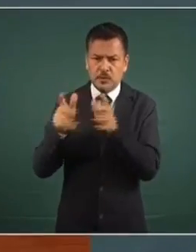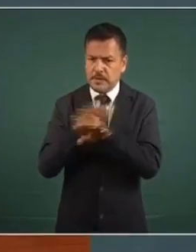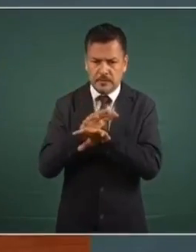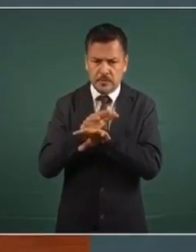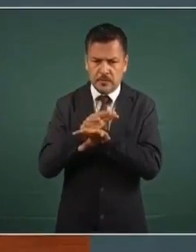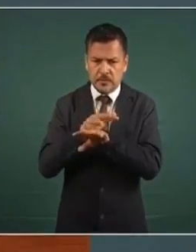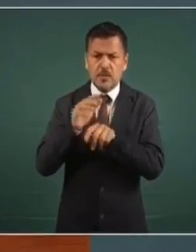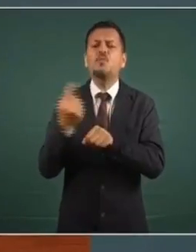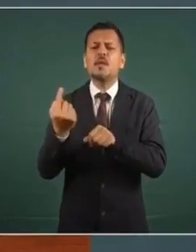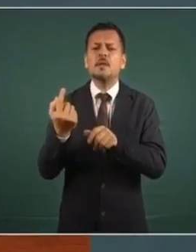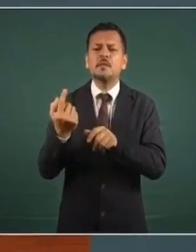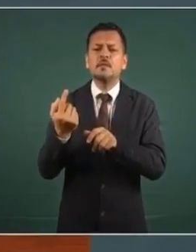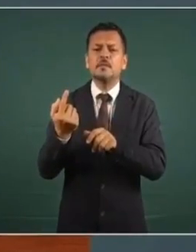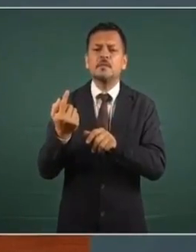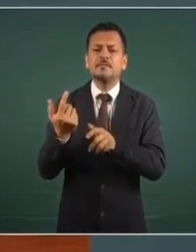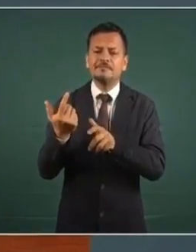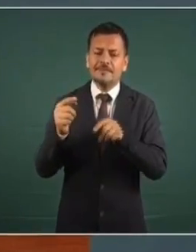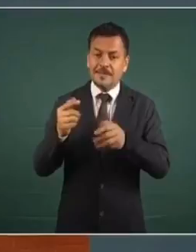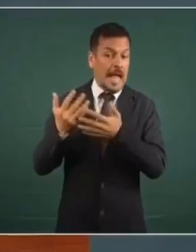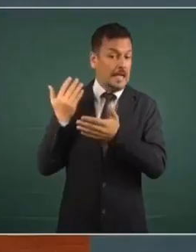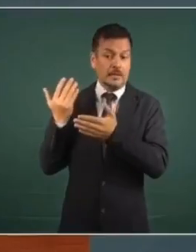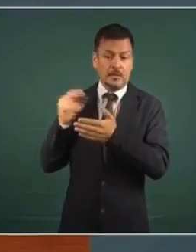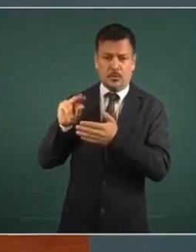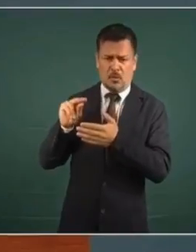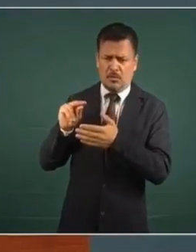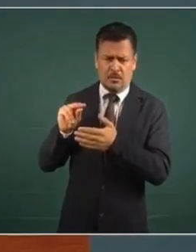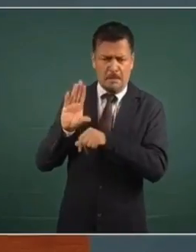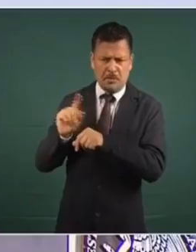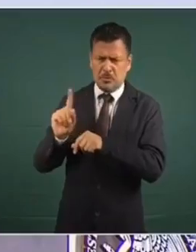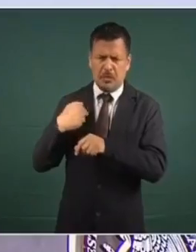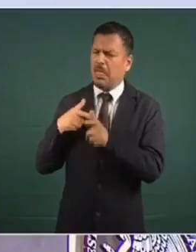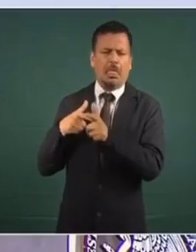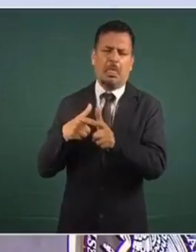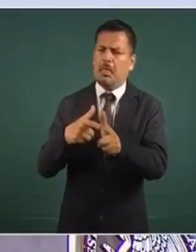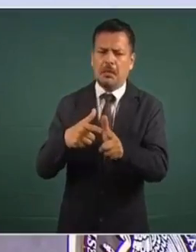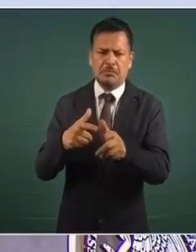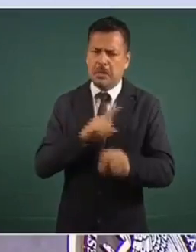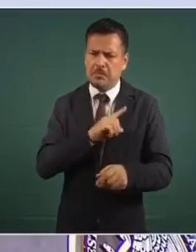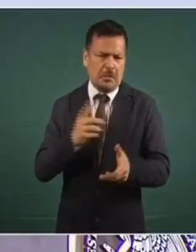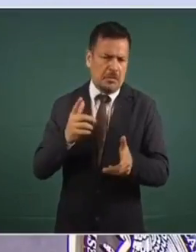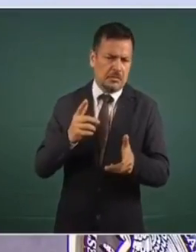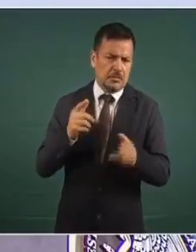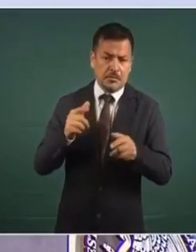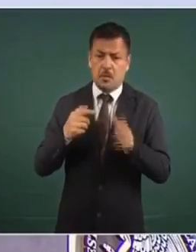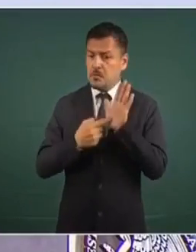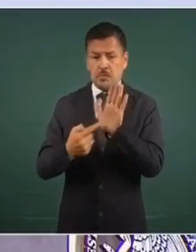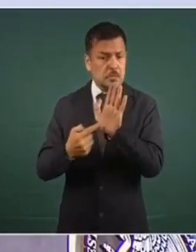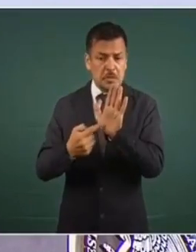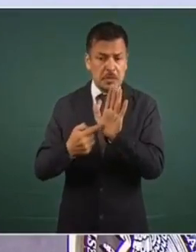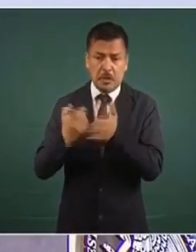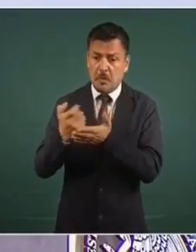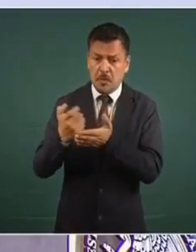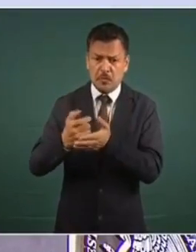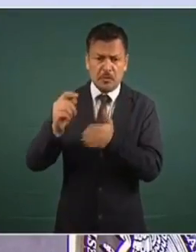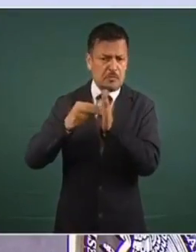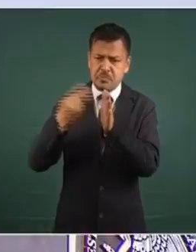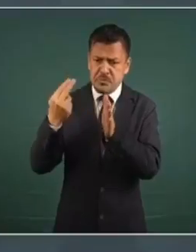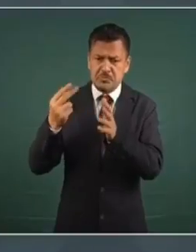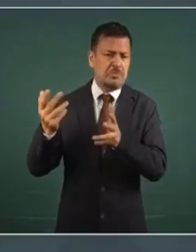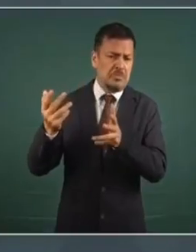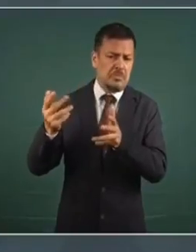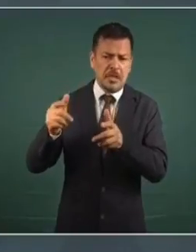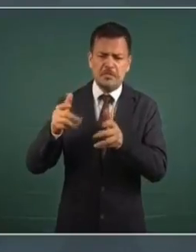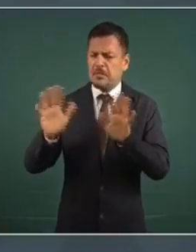porque anteriormente no se hacía, se presentaba un presupuesto, se autorizaba un presupuesto